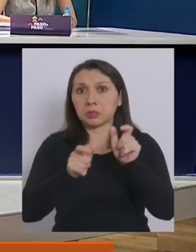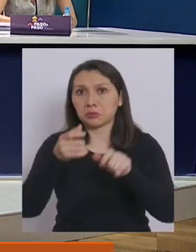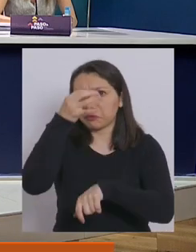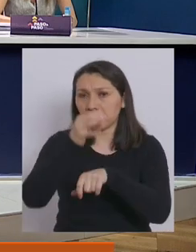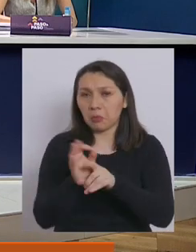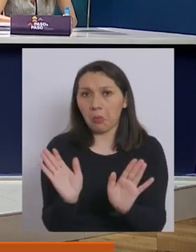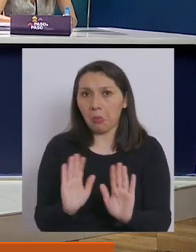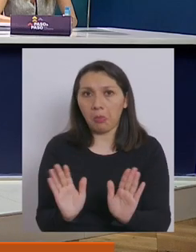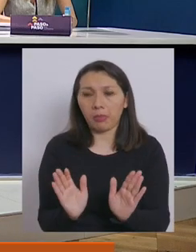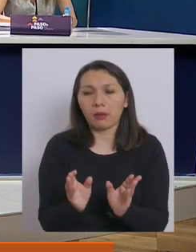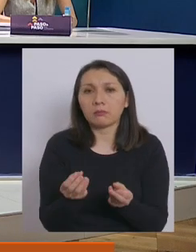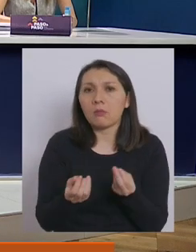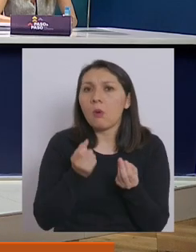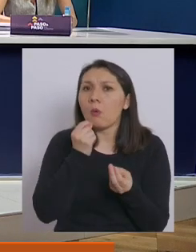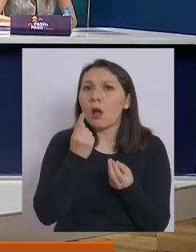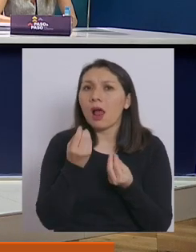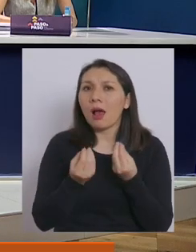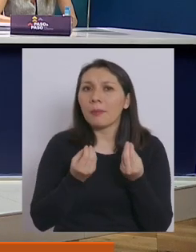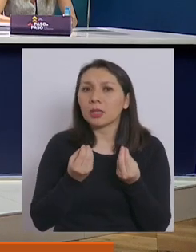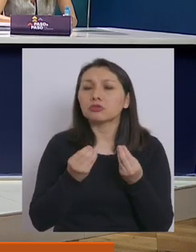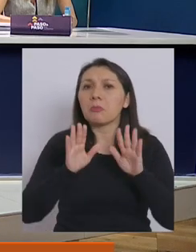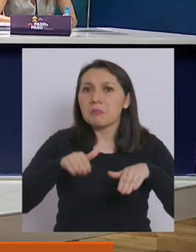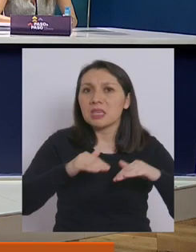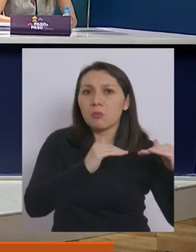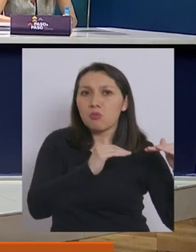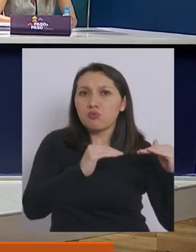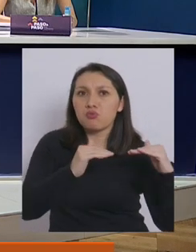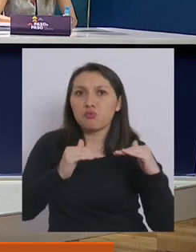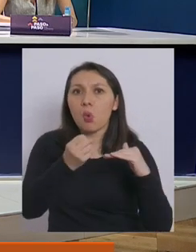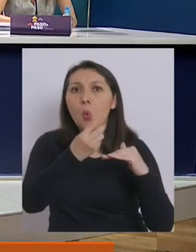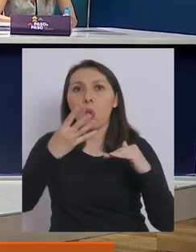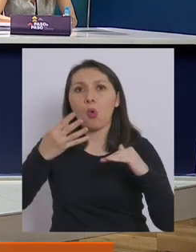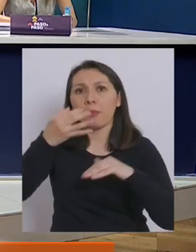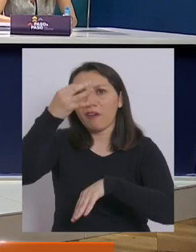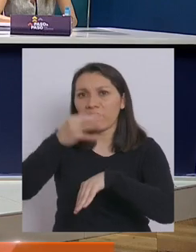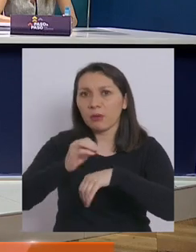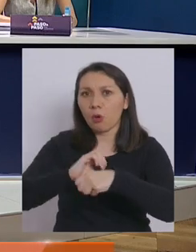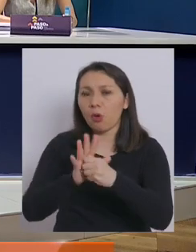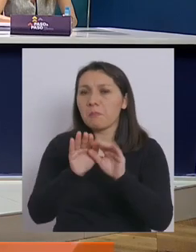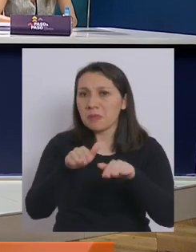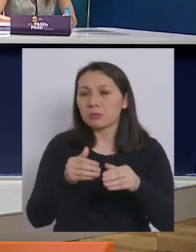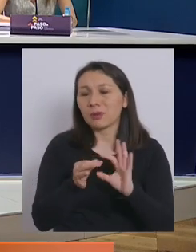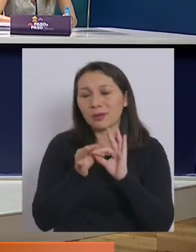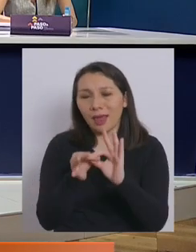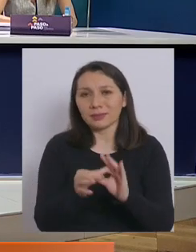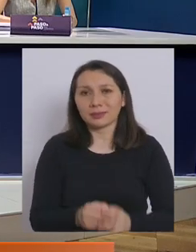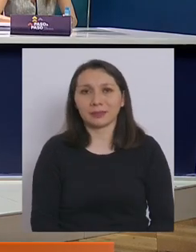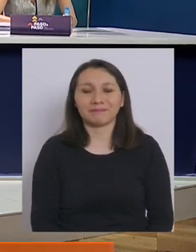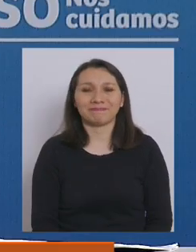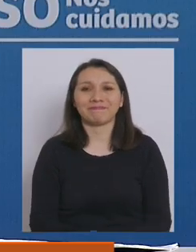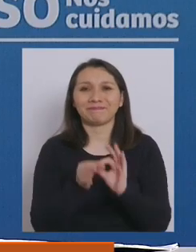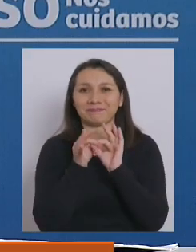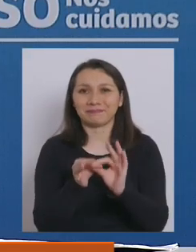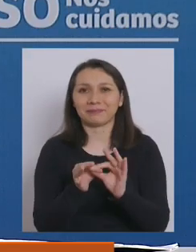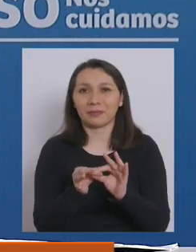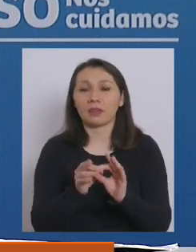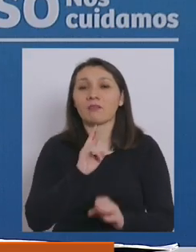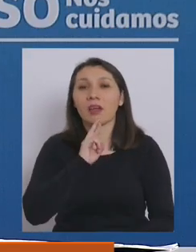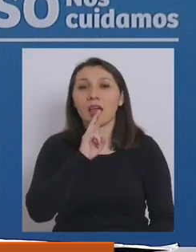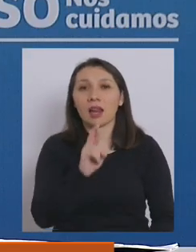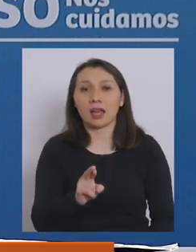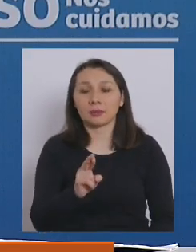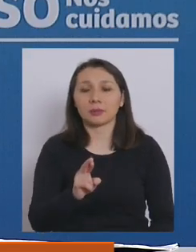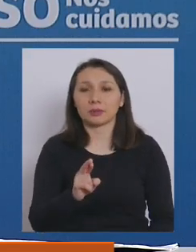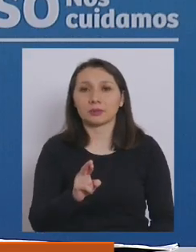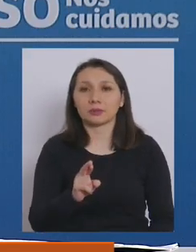Queríamos consultarle qué influyó para que se mantenga estable el número de casos hasta ahora. Gracias. Muchas gracias. Contestará